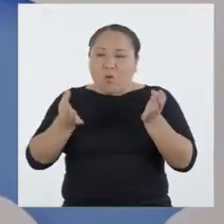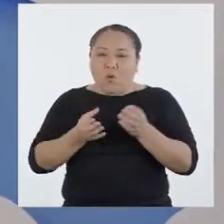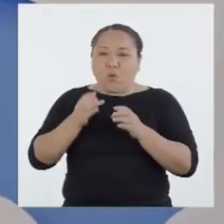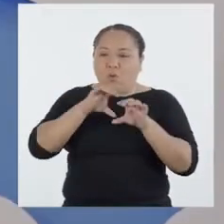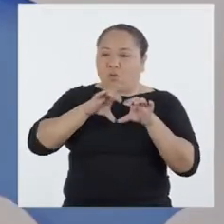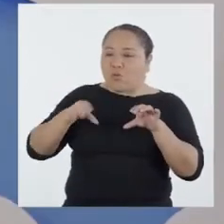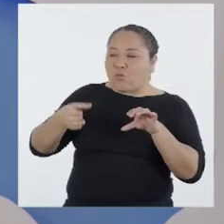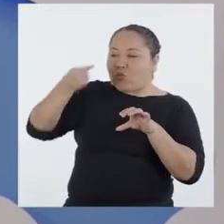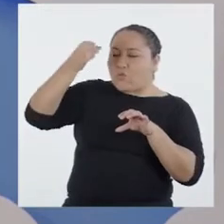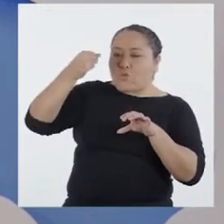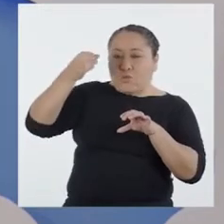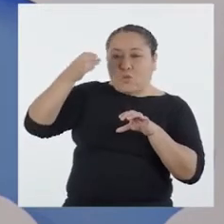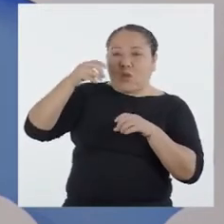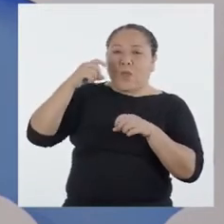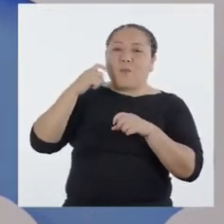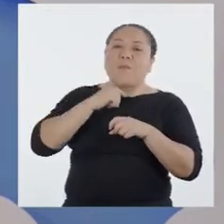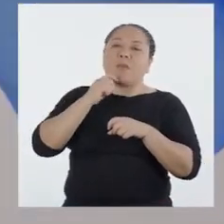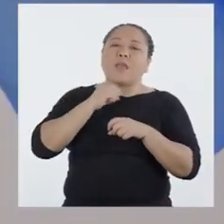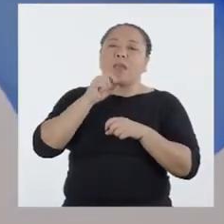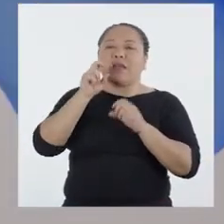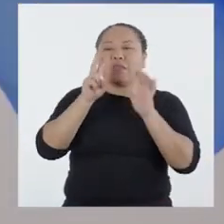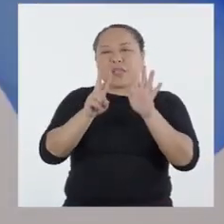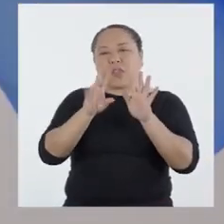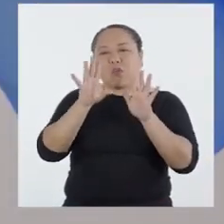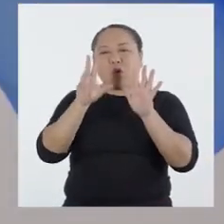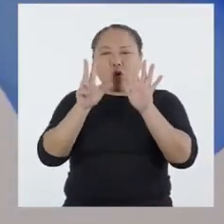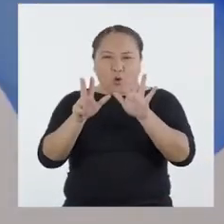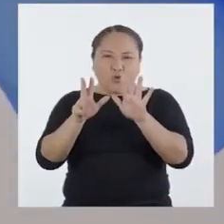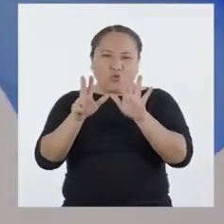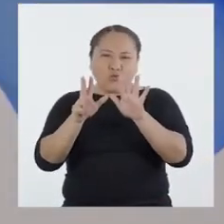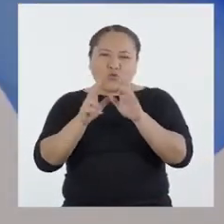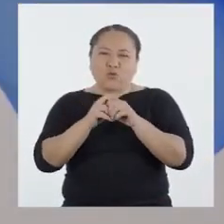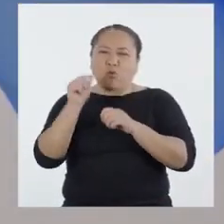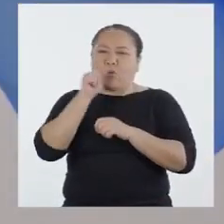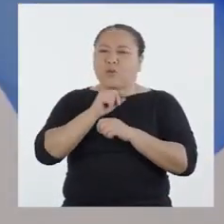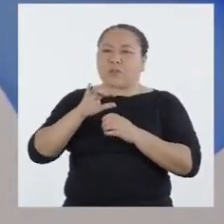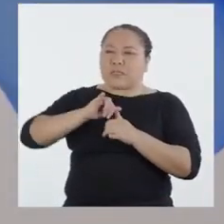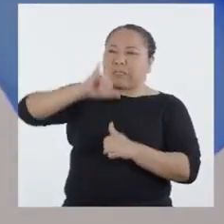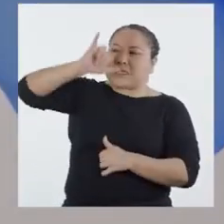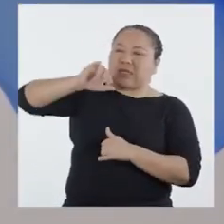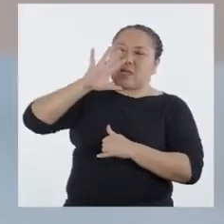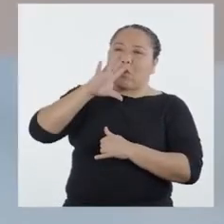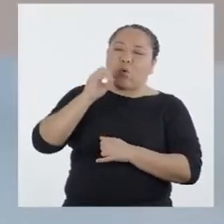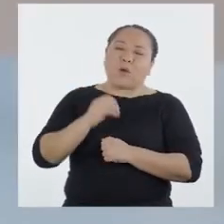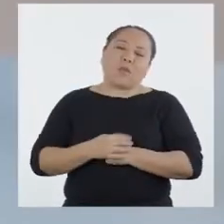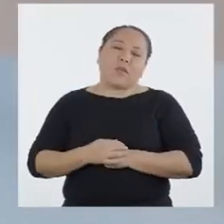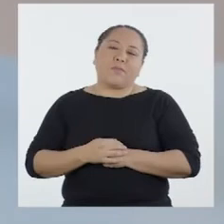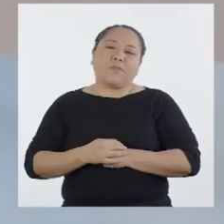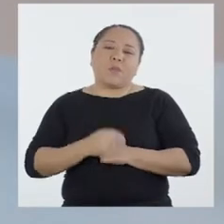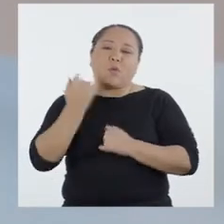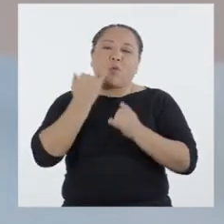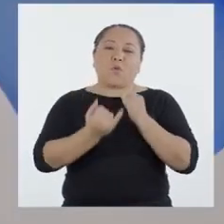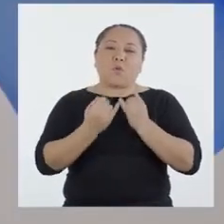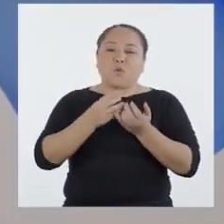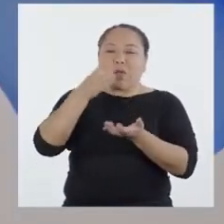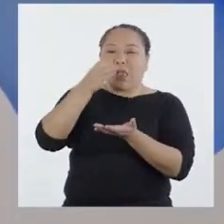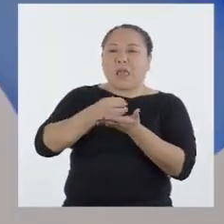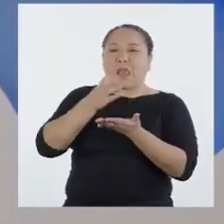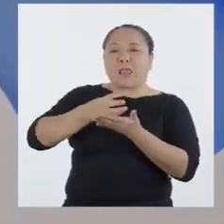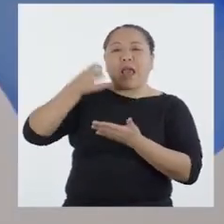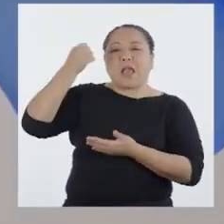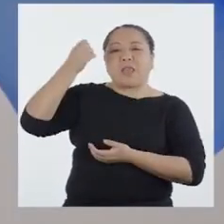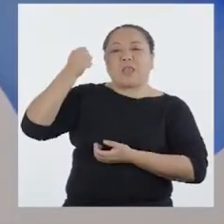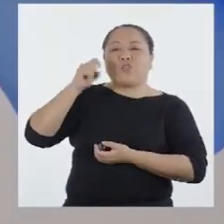diámetro. Un tubo de metal de 7 u 8 centímetros de diámetro y 50 centímetros de alto. Por último, una